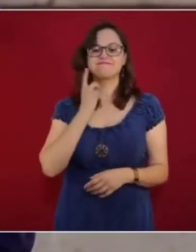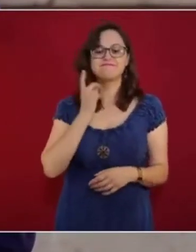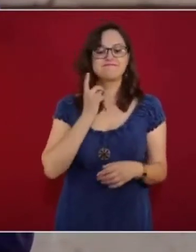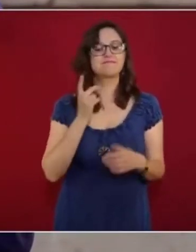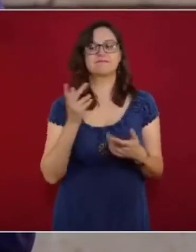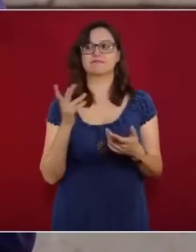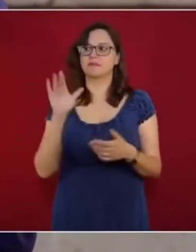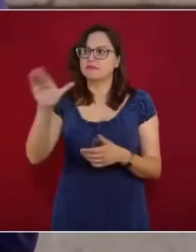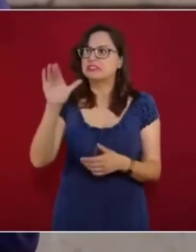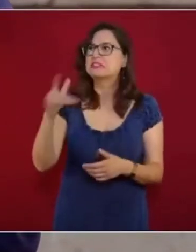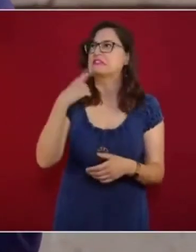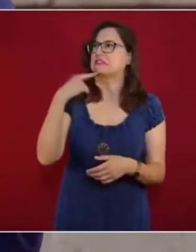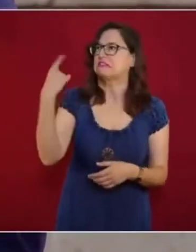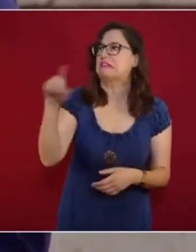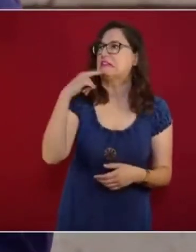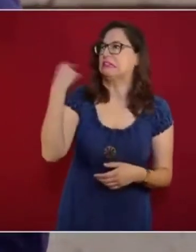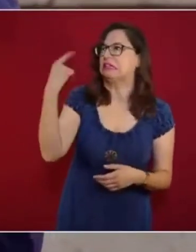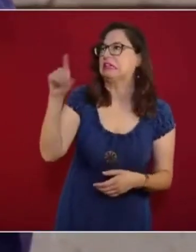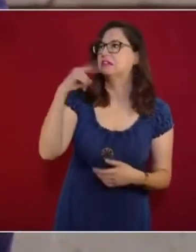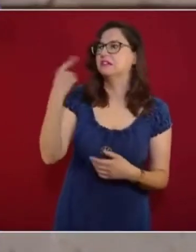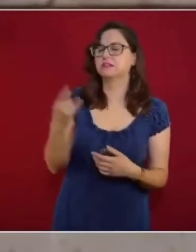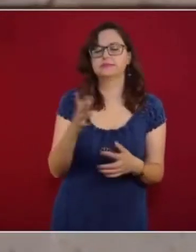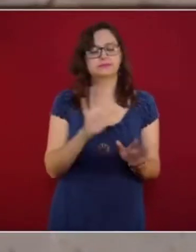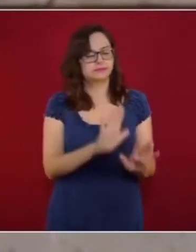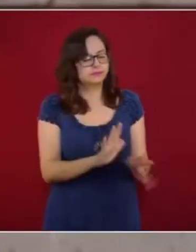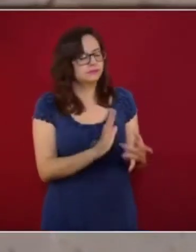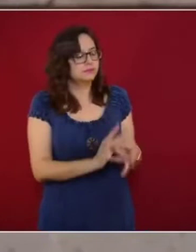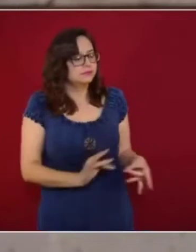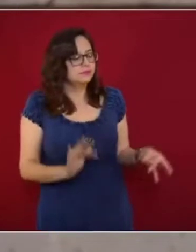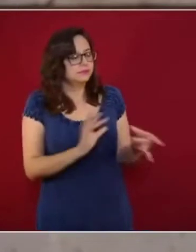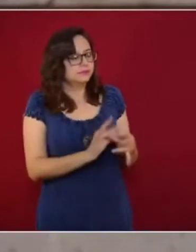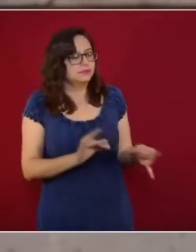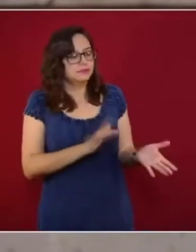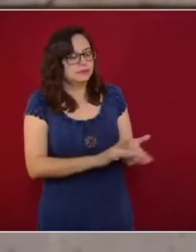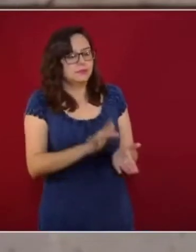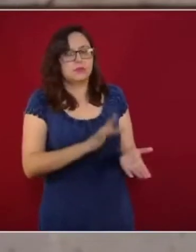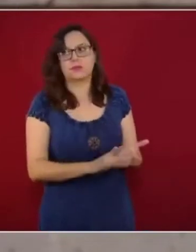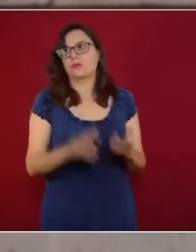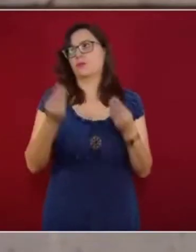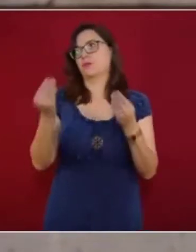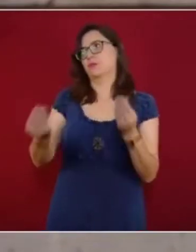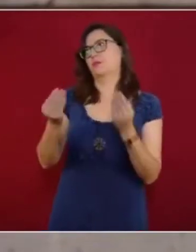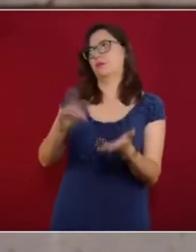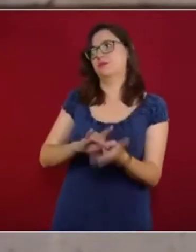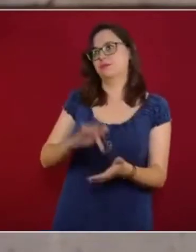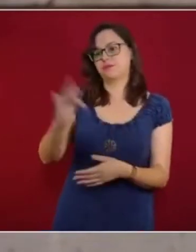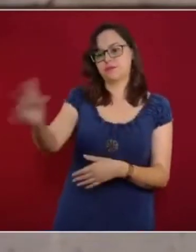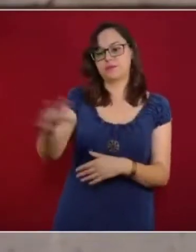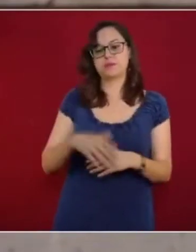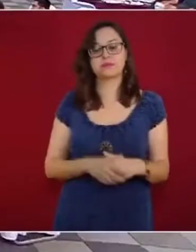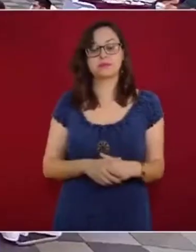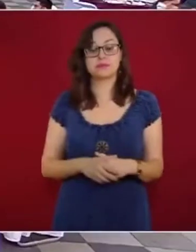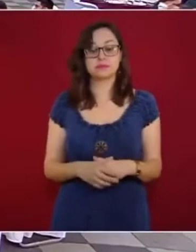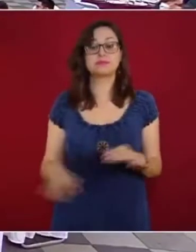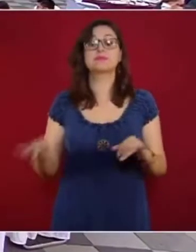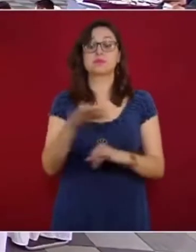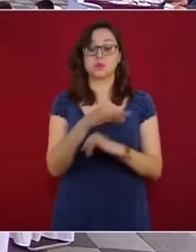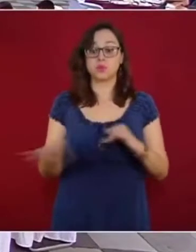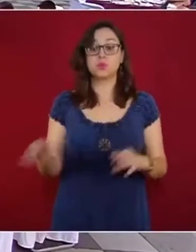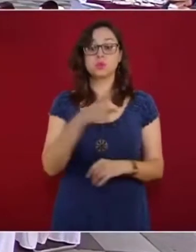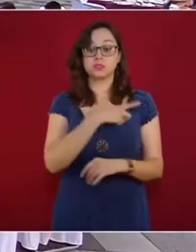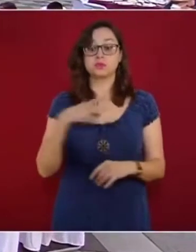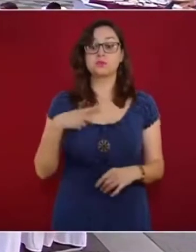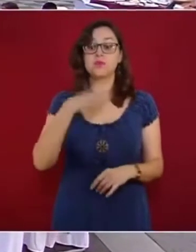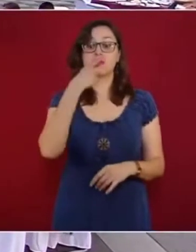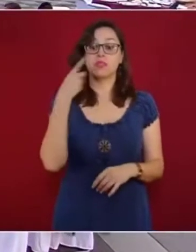y nos escuchen y nos apoyen, nos ayuda mucho. Muchas gracias. Y termino diciéndoles que yo desde que era niña quise